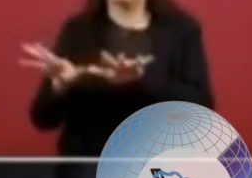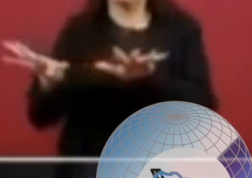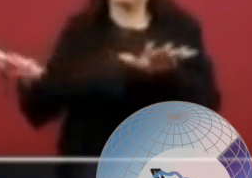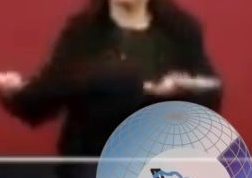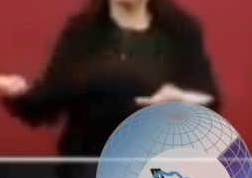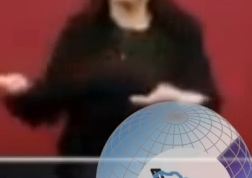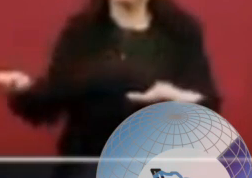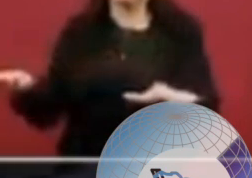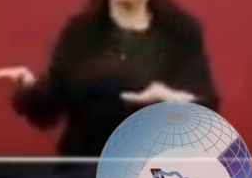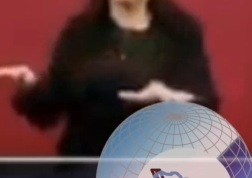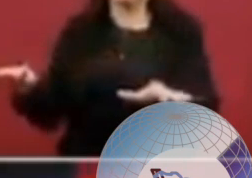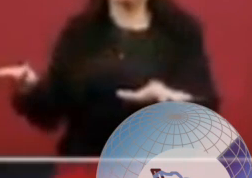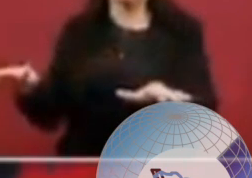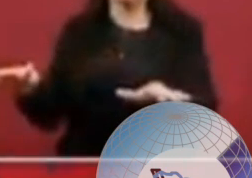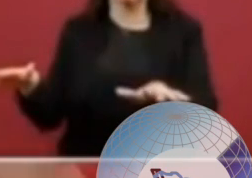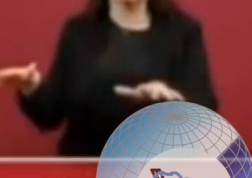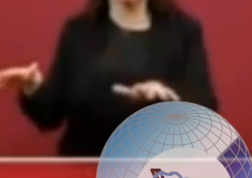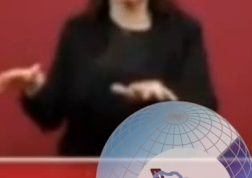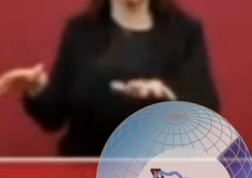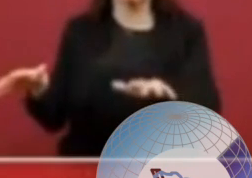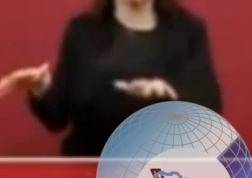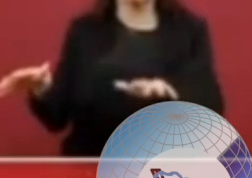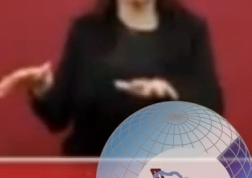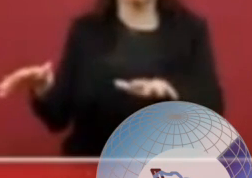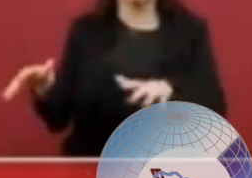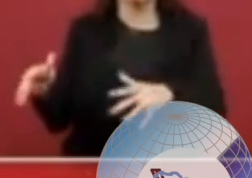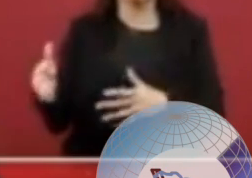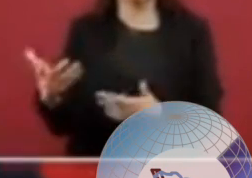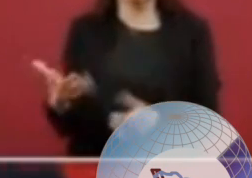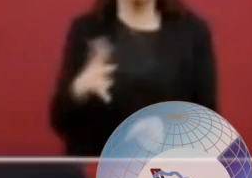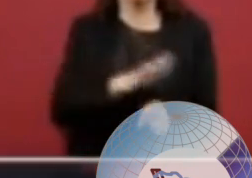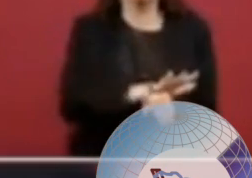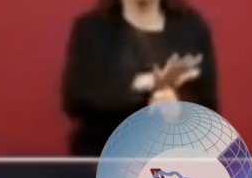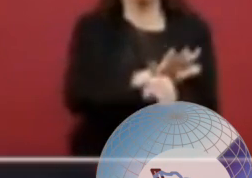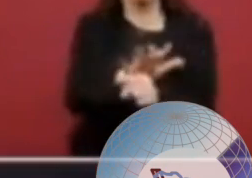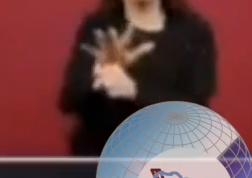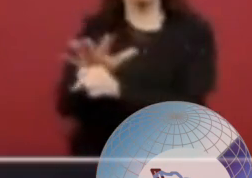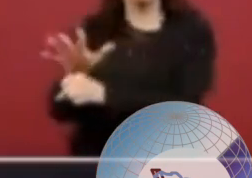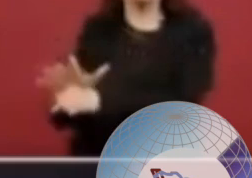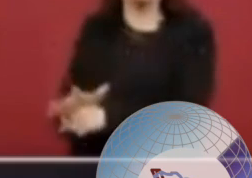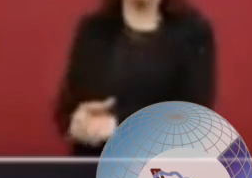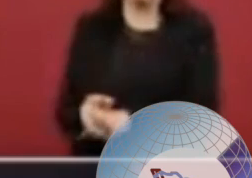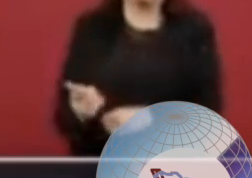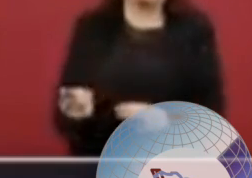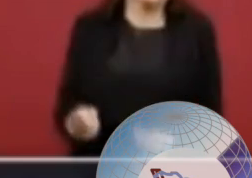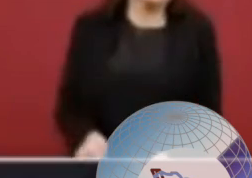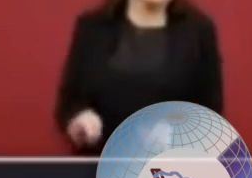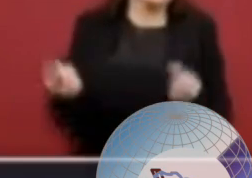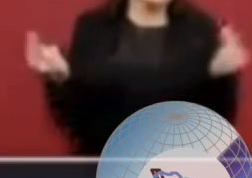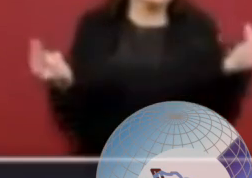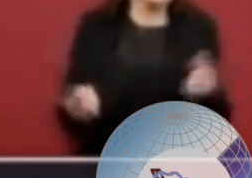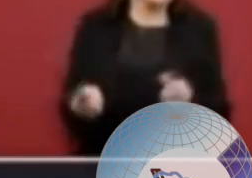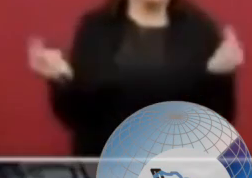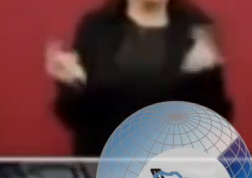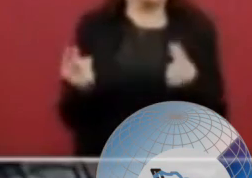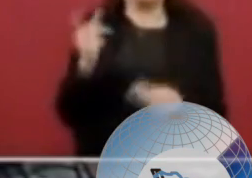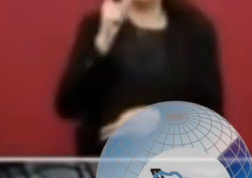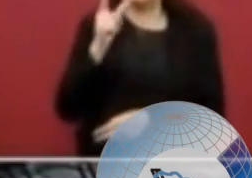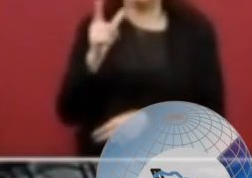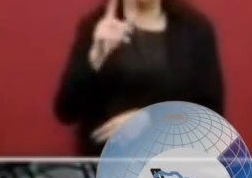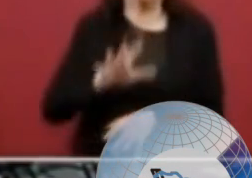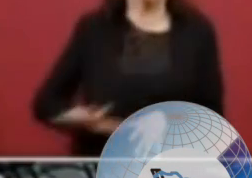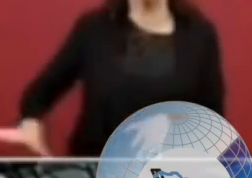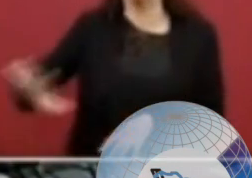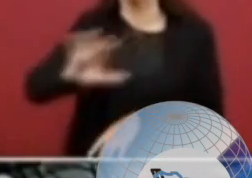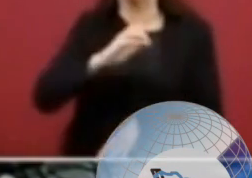eléctrica y satisfacer la demanda de energía eléctrica de todo el estado